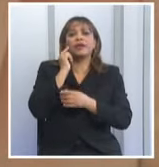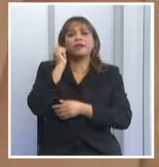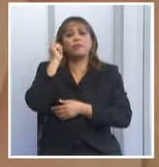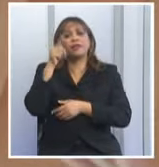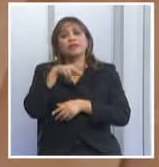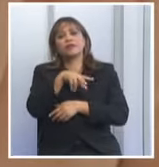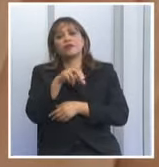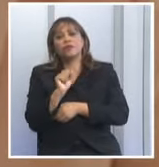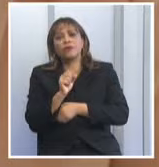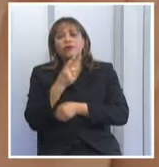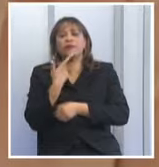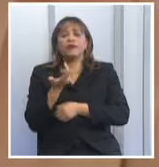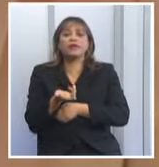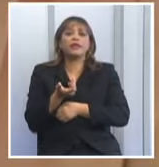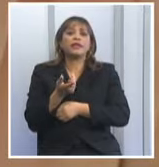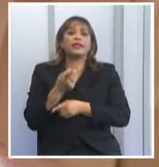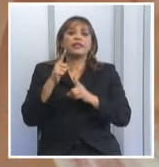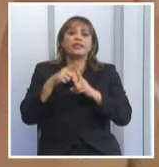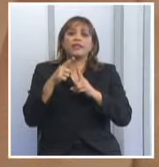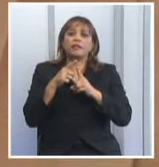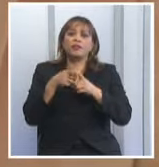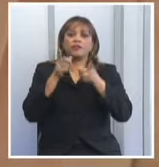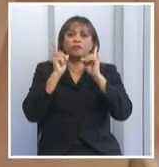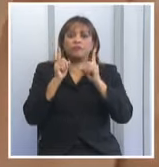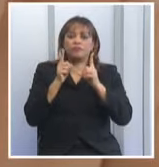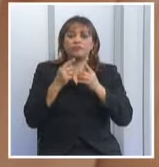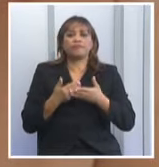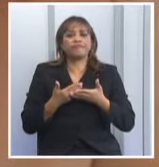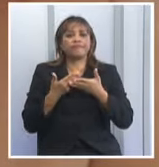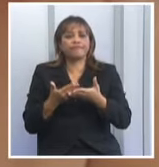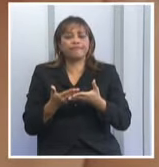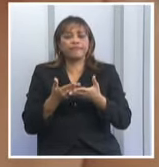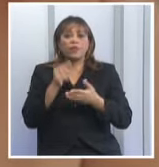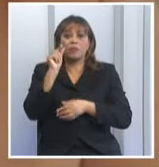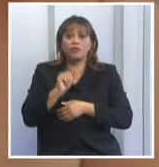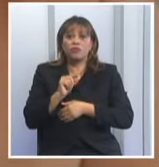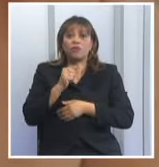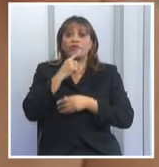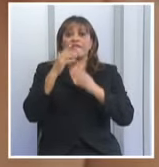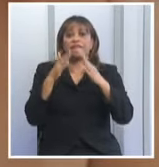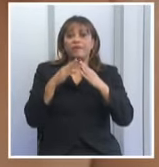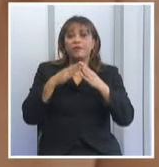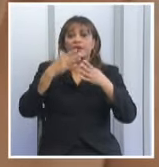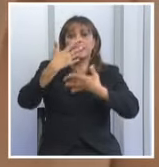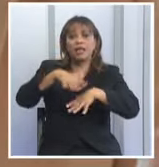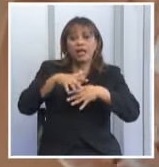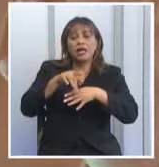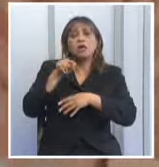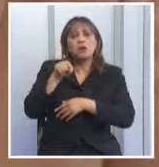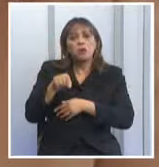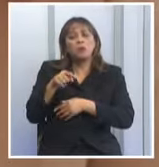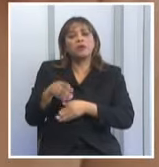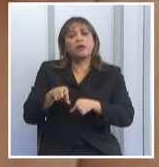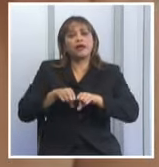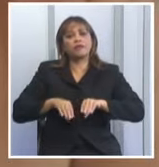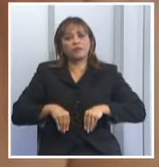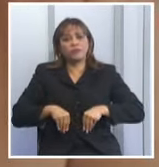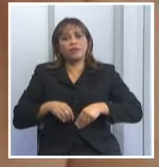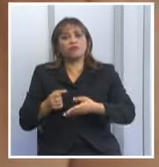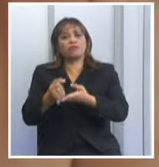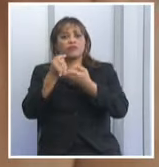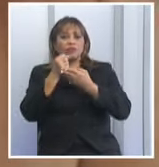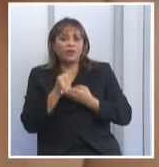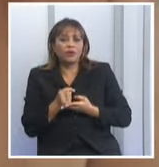tratamiento político y tangible al habitante de calle. Hoy, nosotros estamos asumiendo,